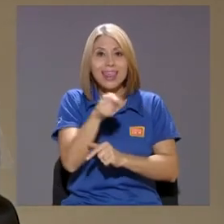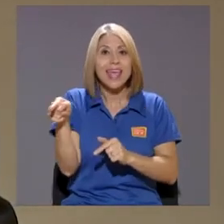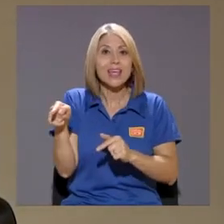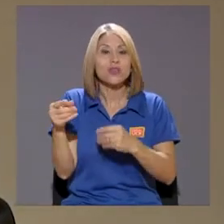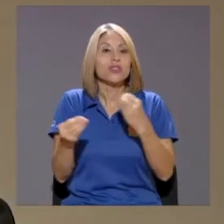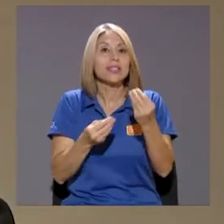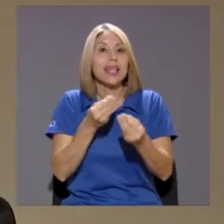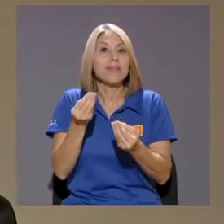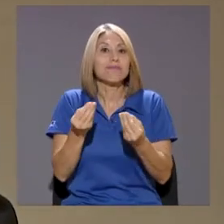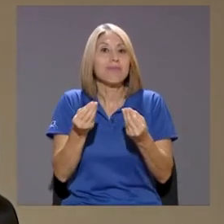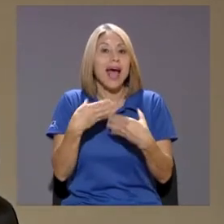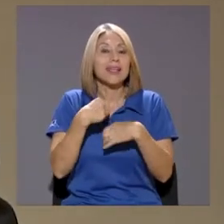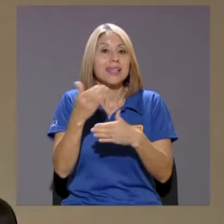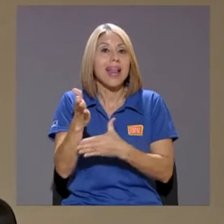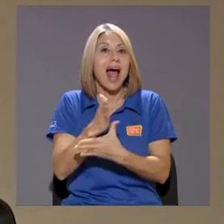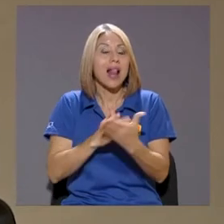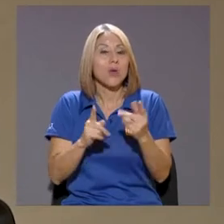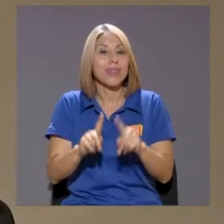historia